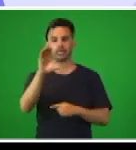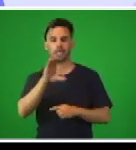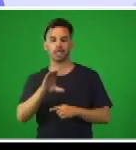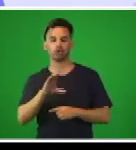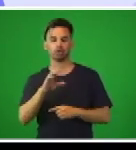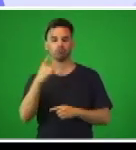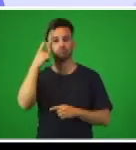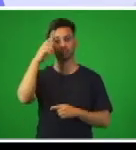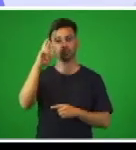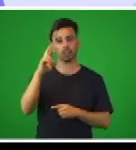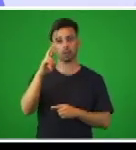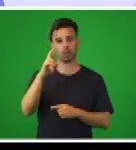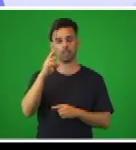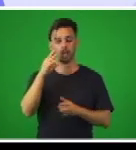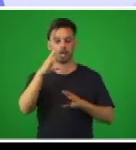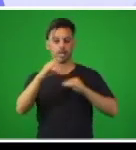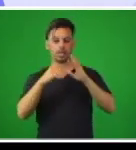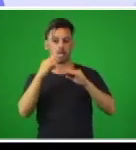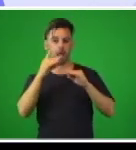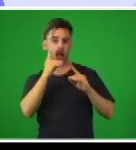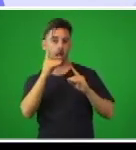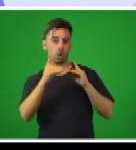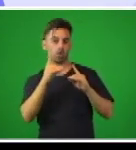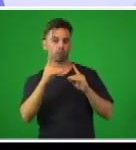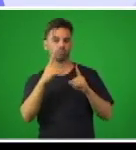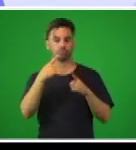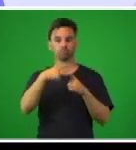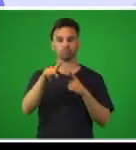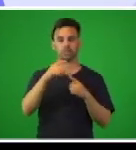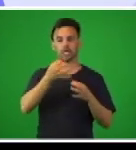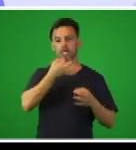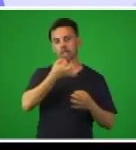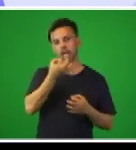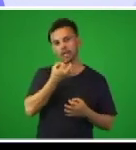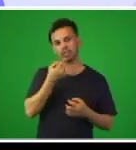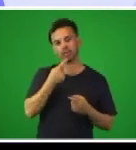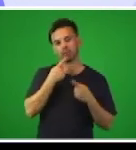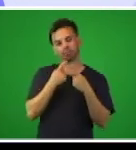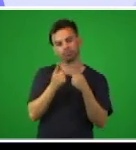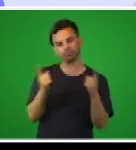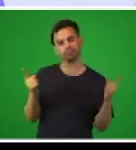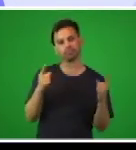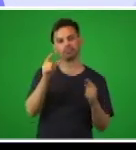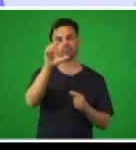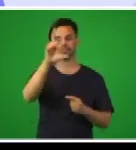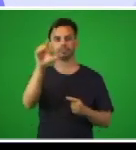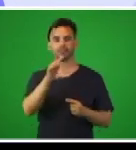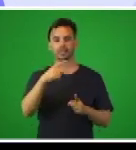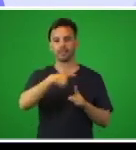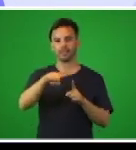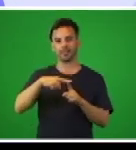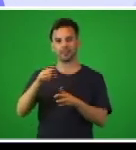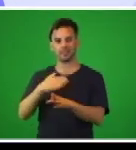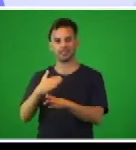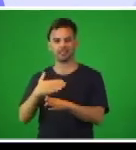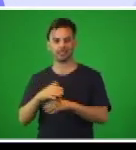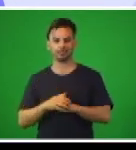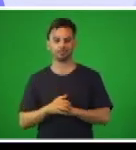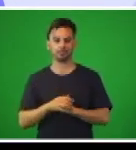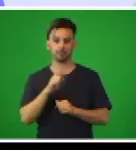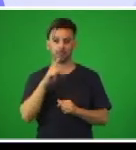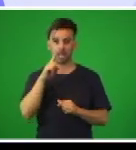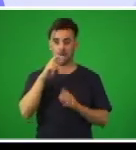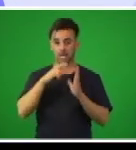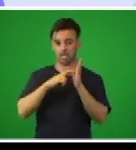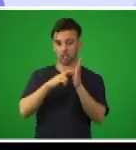sugerimos al principio las páginas que les recomendamos para que lean, pero los invitamos, y anoten por favor, que puedan leer la